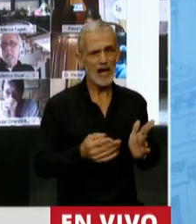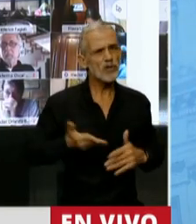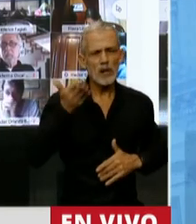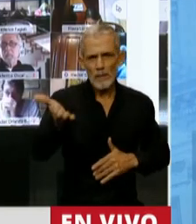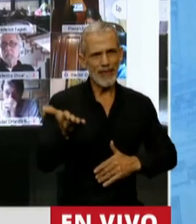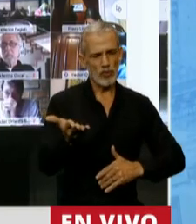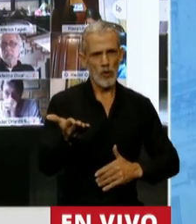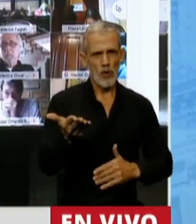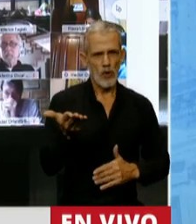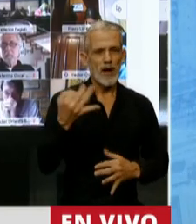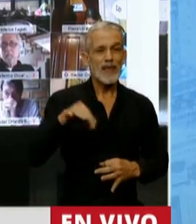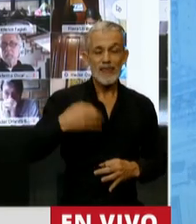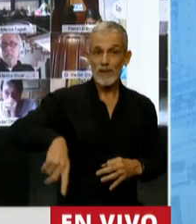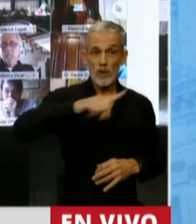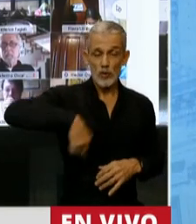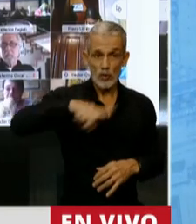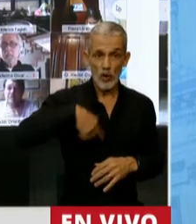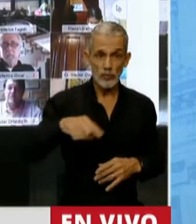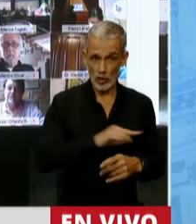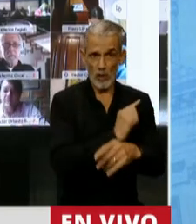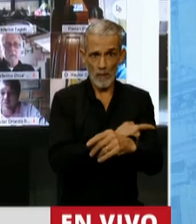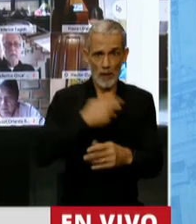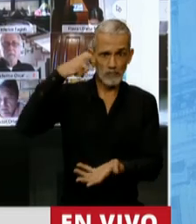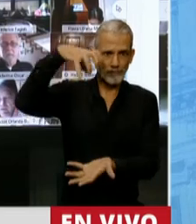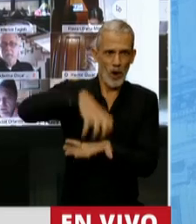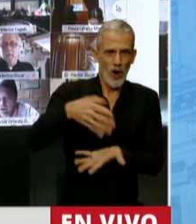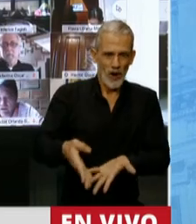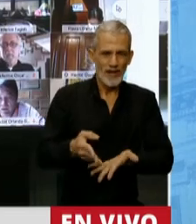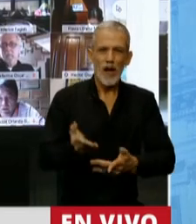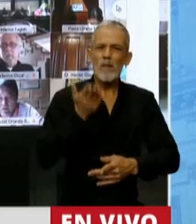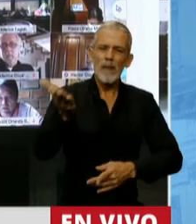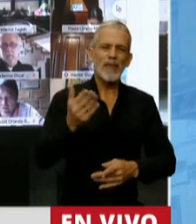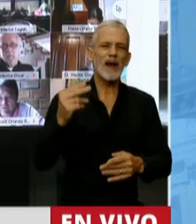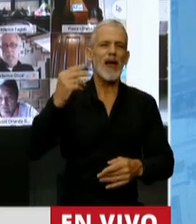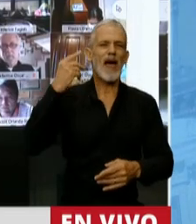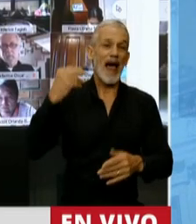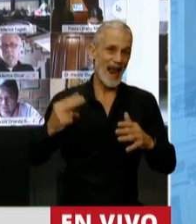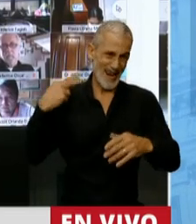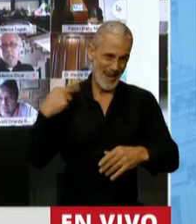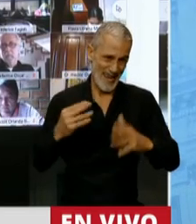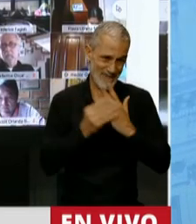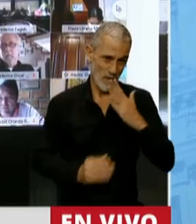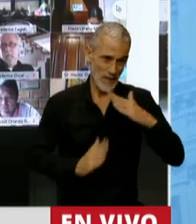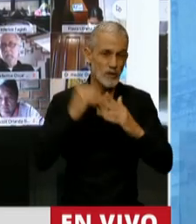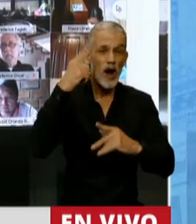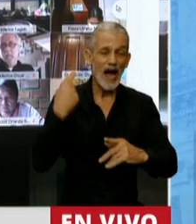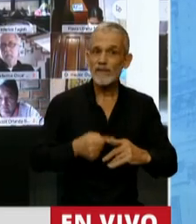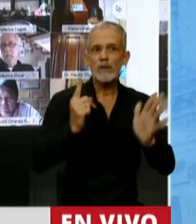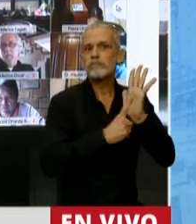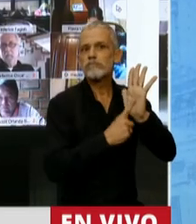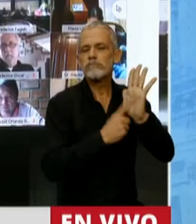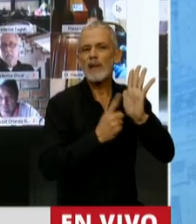debemos como poder legislativo, exigirle al Jefe de Gabinete que haga cumplir el decreto